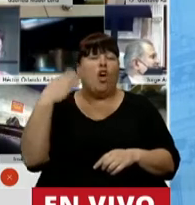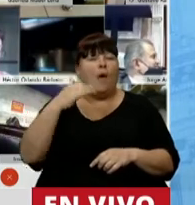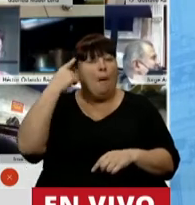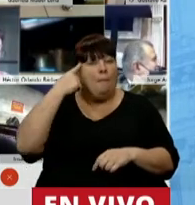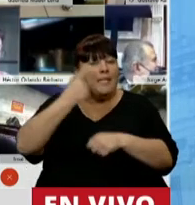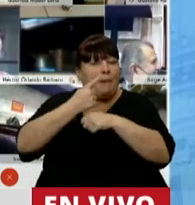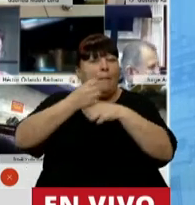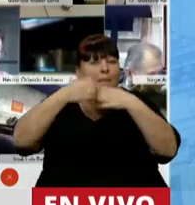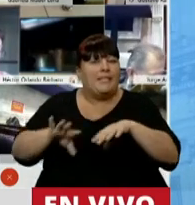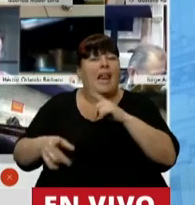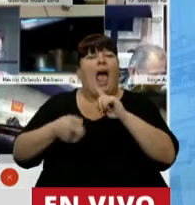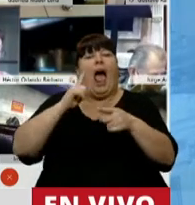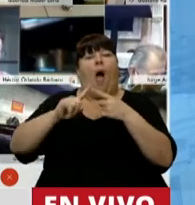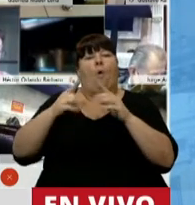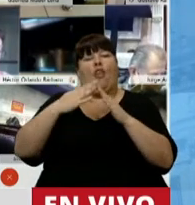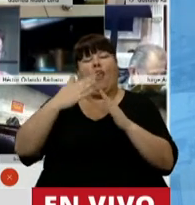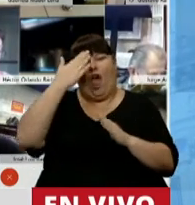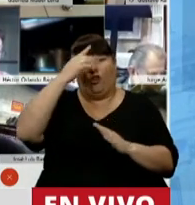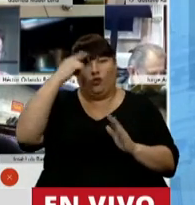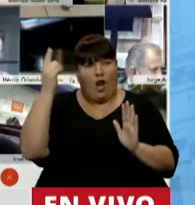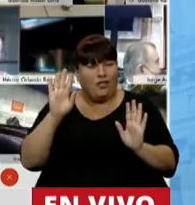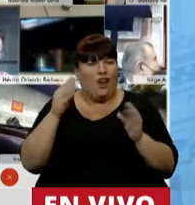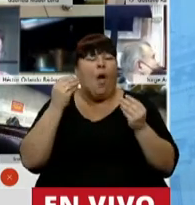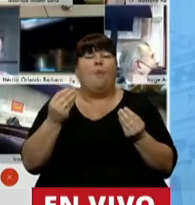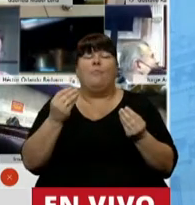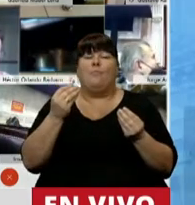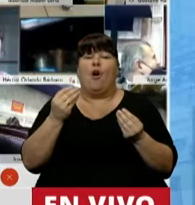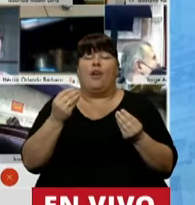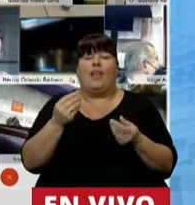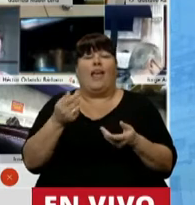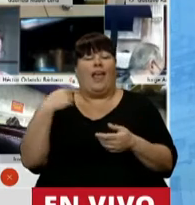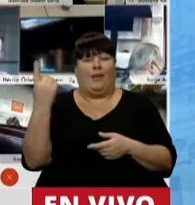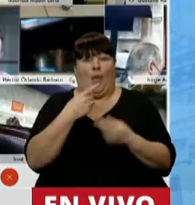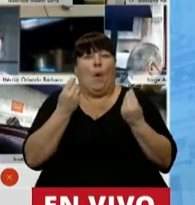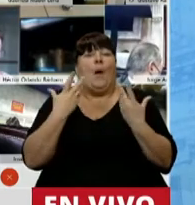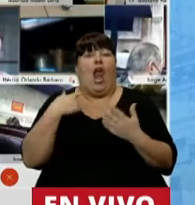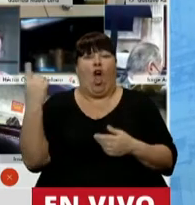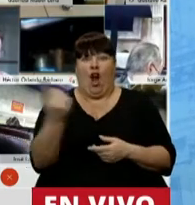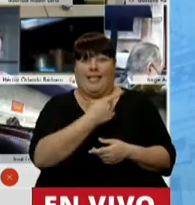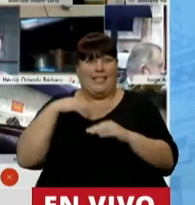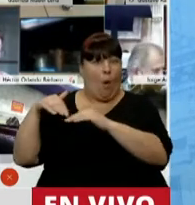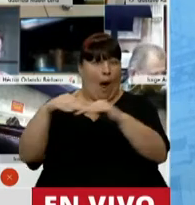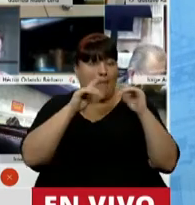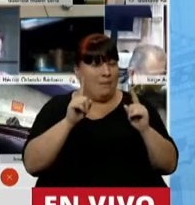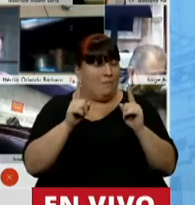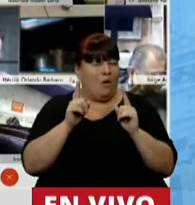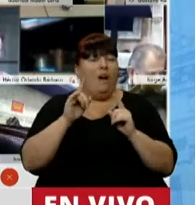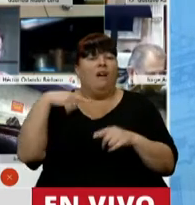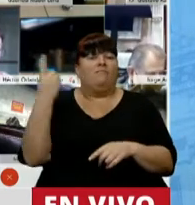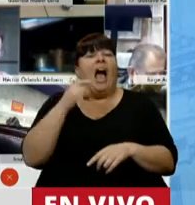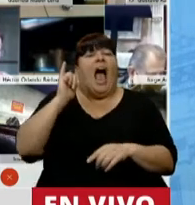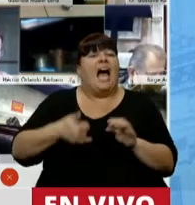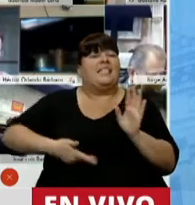debemos parar es el pacto constitucional. Porque los valores comunes que tenemos fueron los que